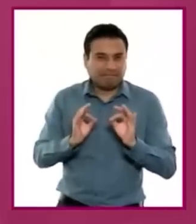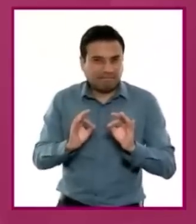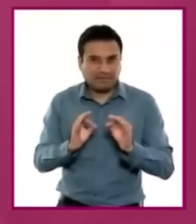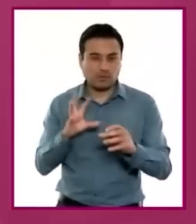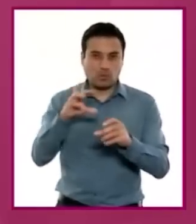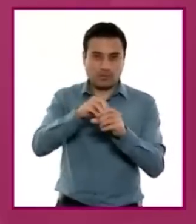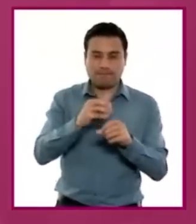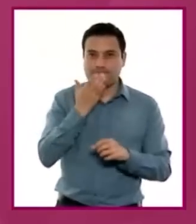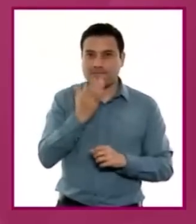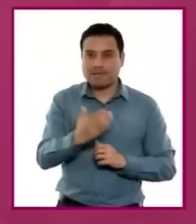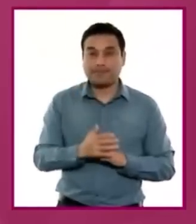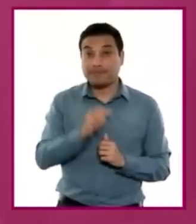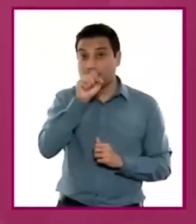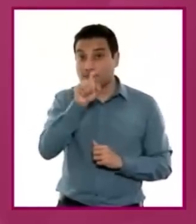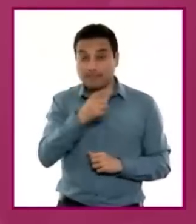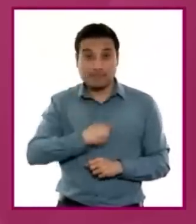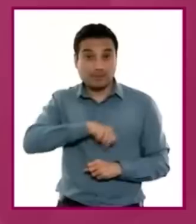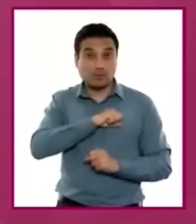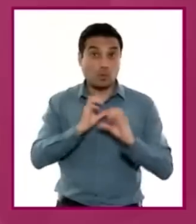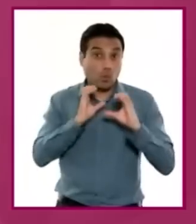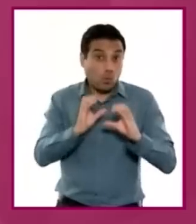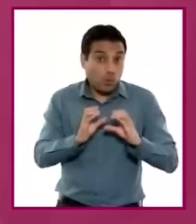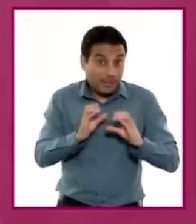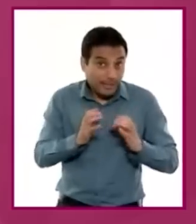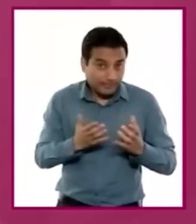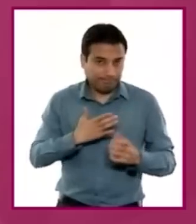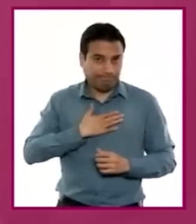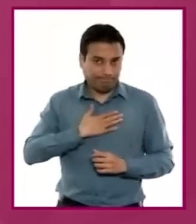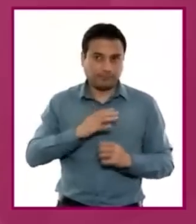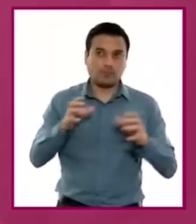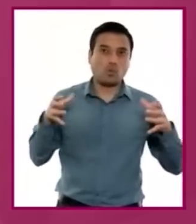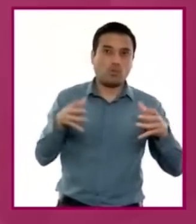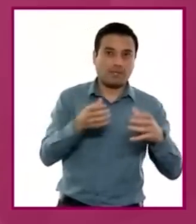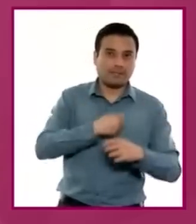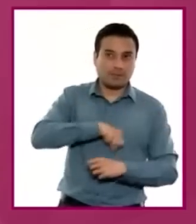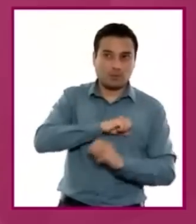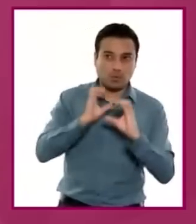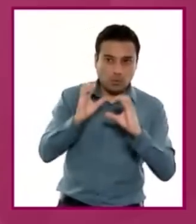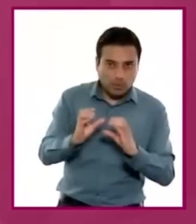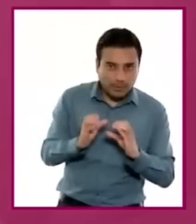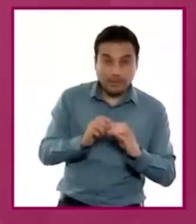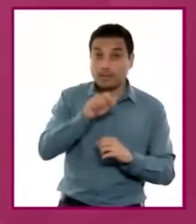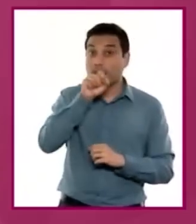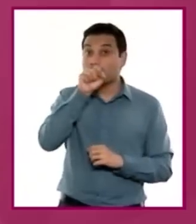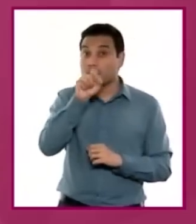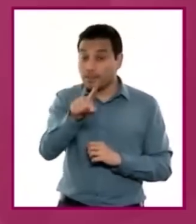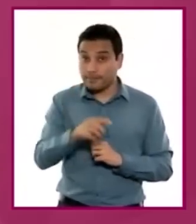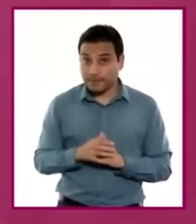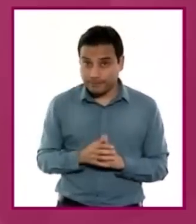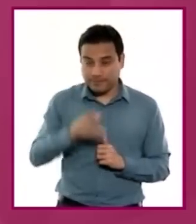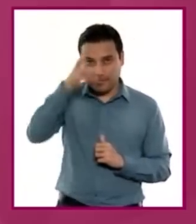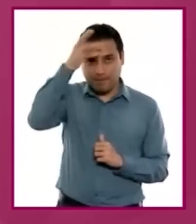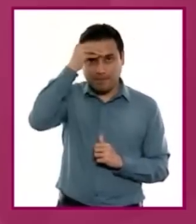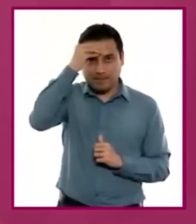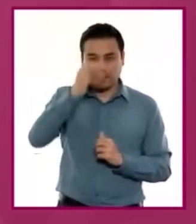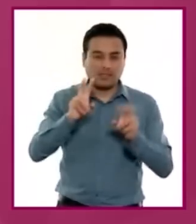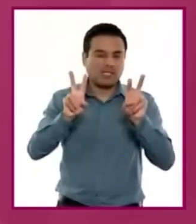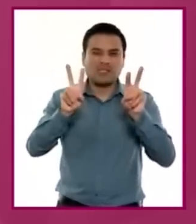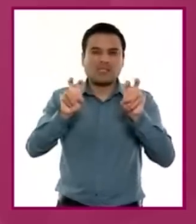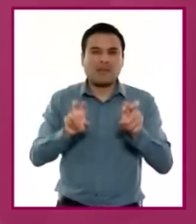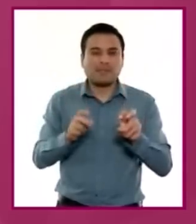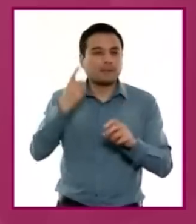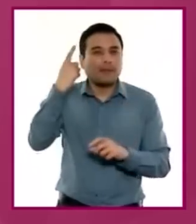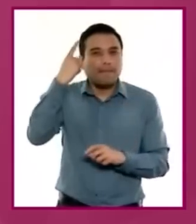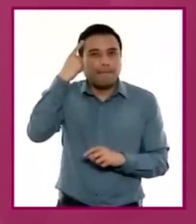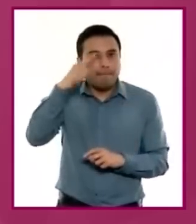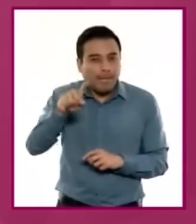prioriza el cuidado de la salud individual y colectiva. Se valora la construcción de saberes e intervenciones que promueve